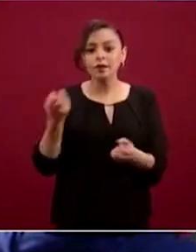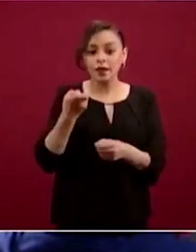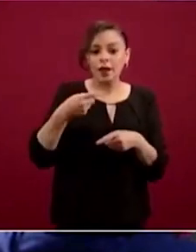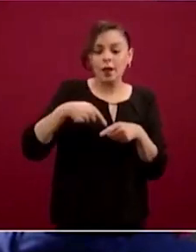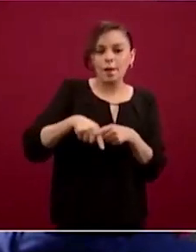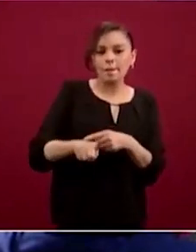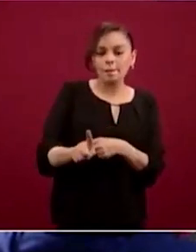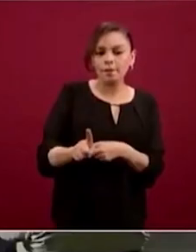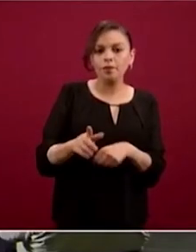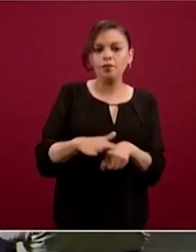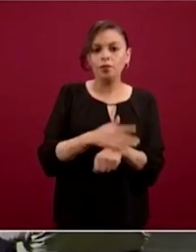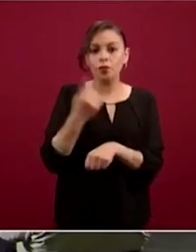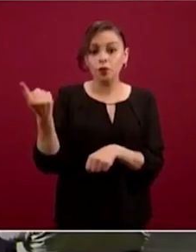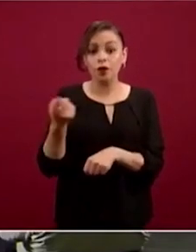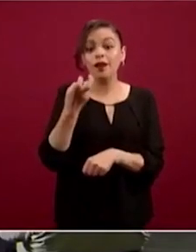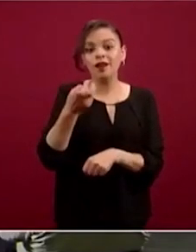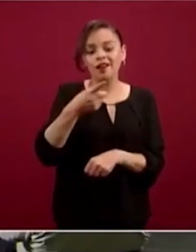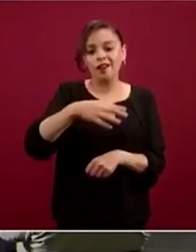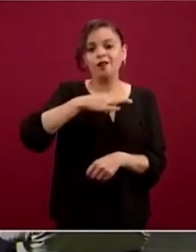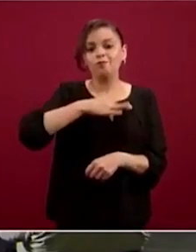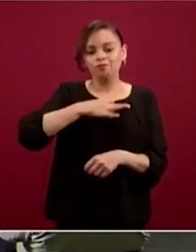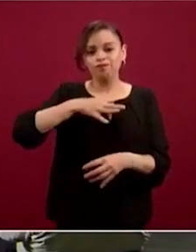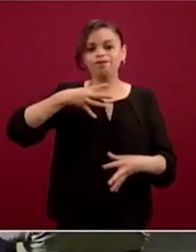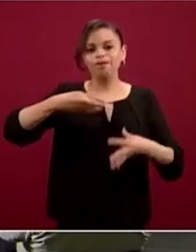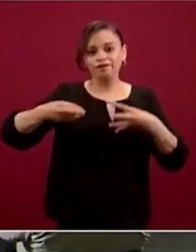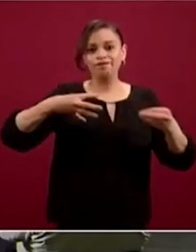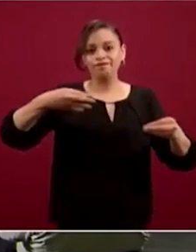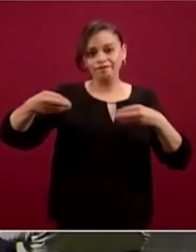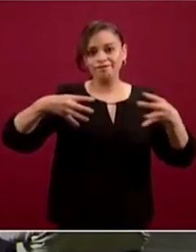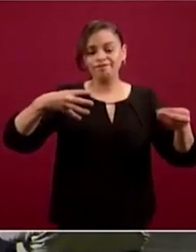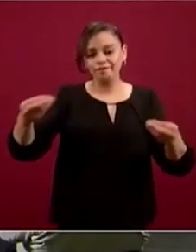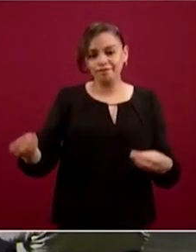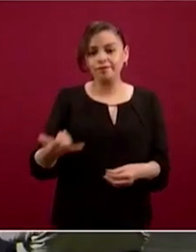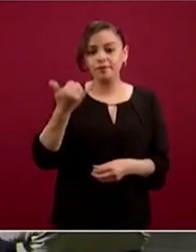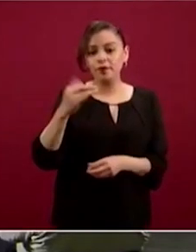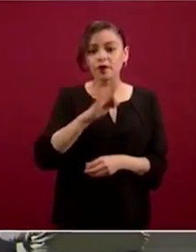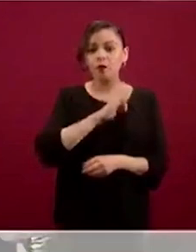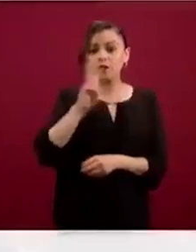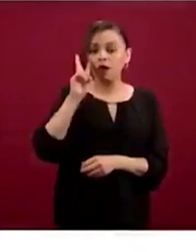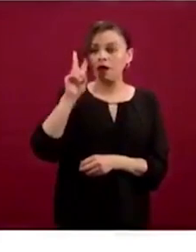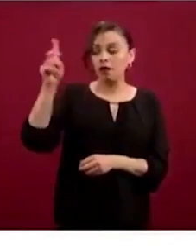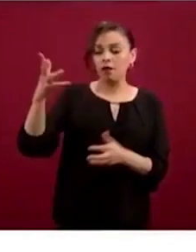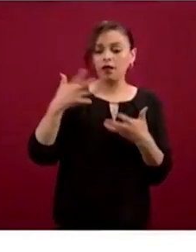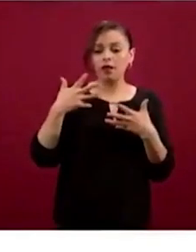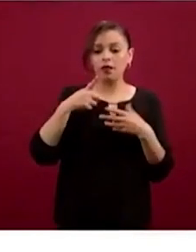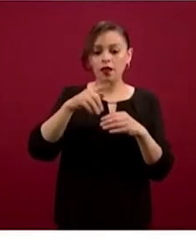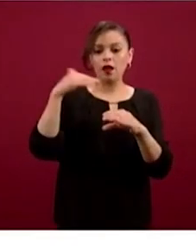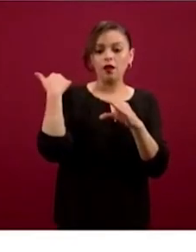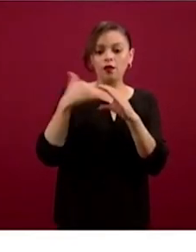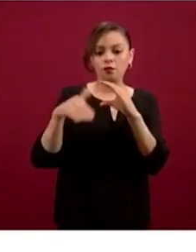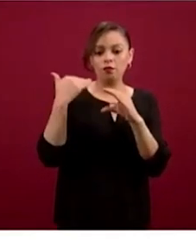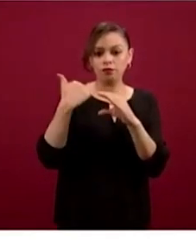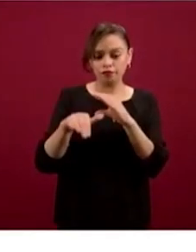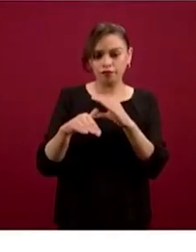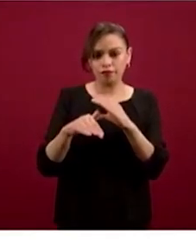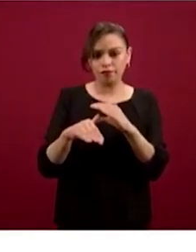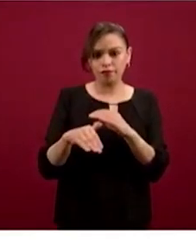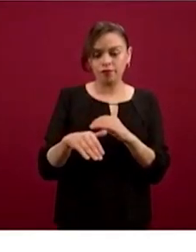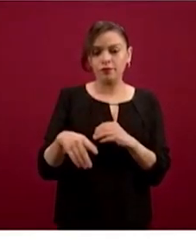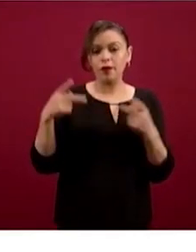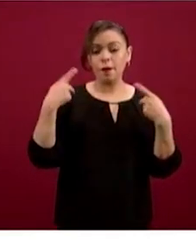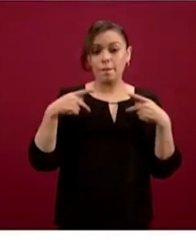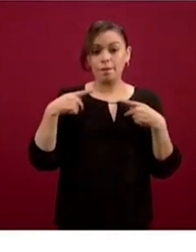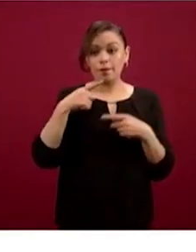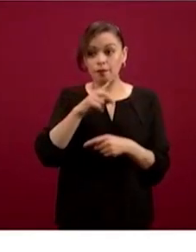esta pandemia. Y les dejo ahí un correo electrónico para que quien esté viendo,